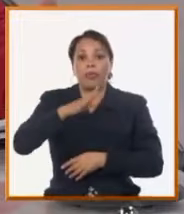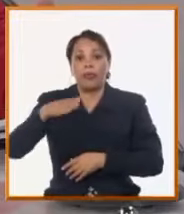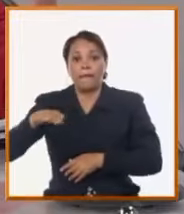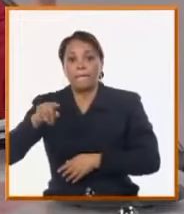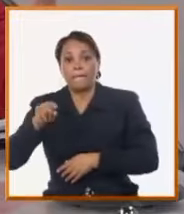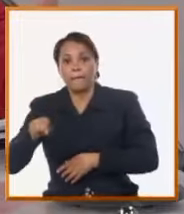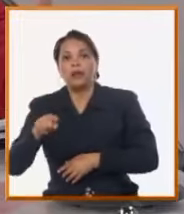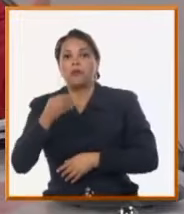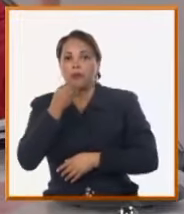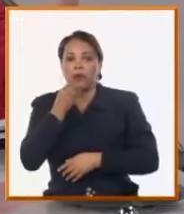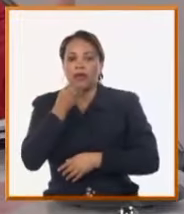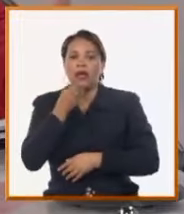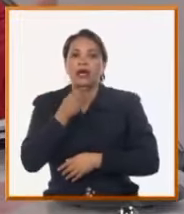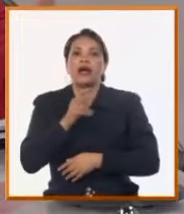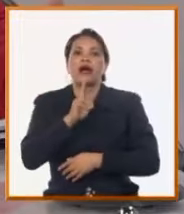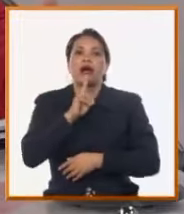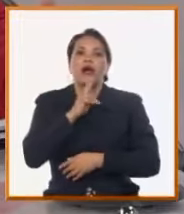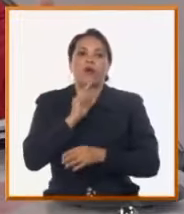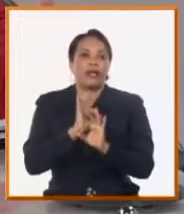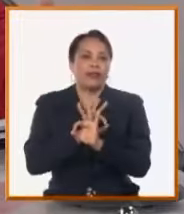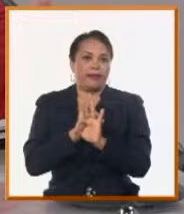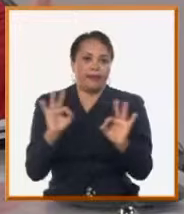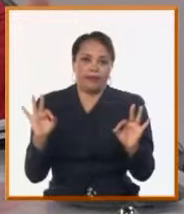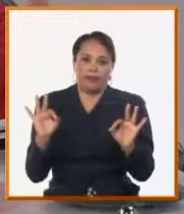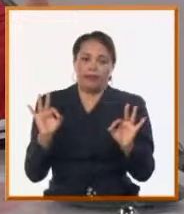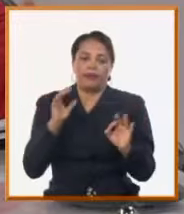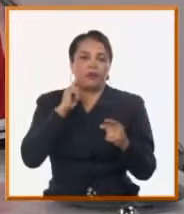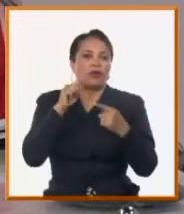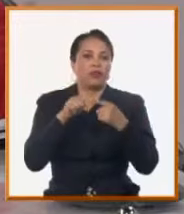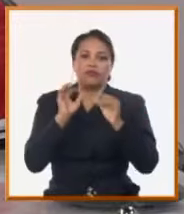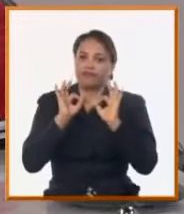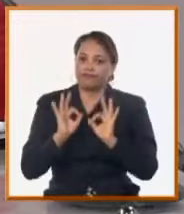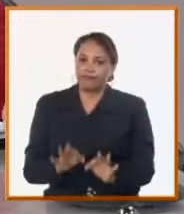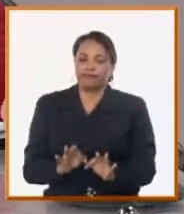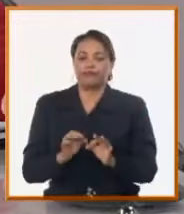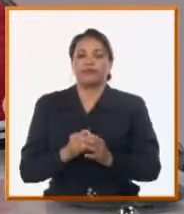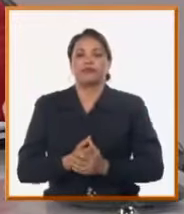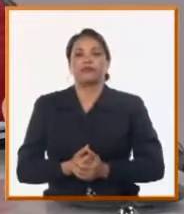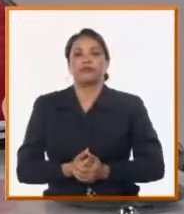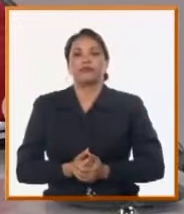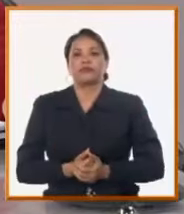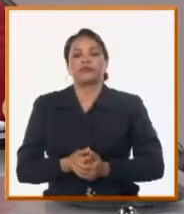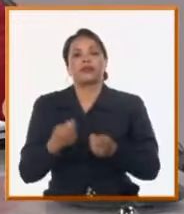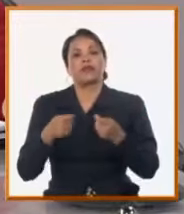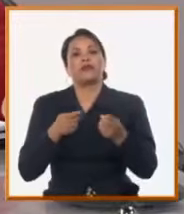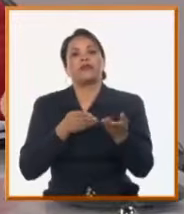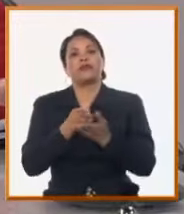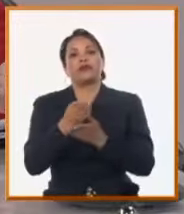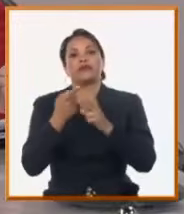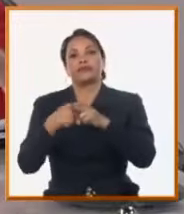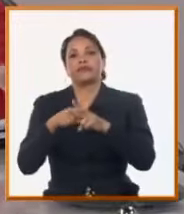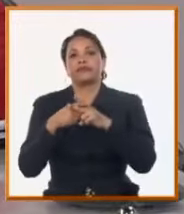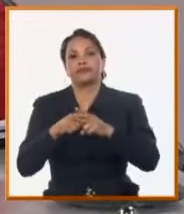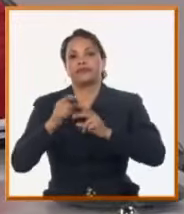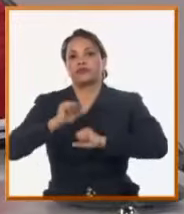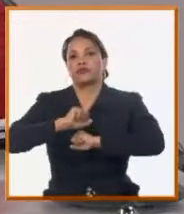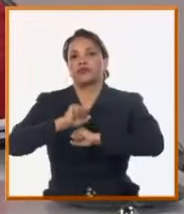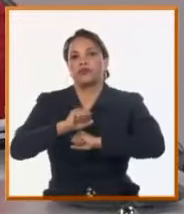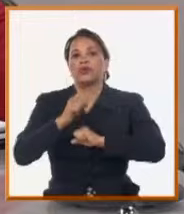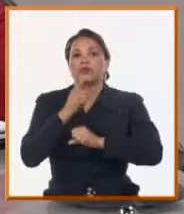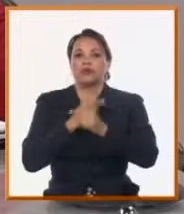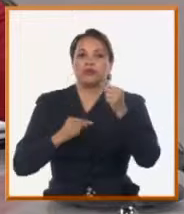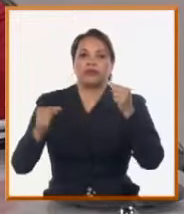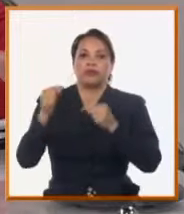dulce, el agua potable, que en definitiva es el objetivo, y seguir trabajando en la recuperación de esa planta, es muy fundamental